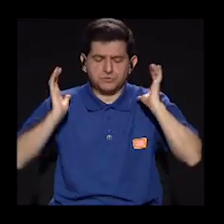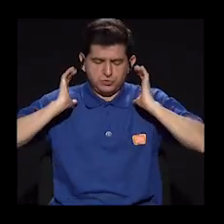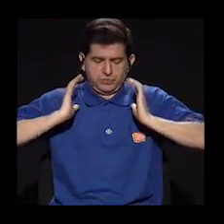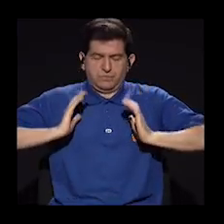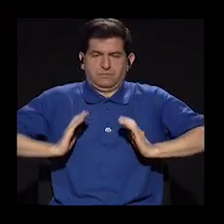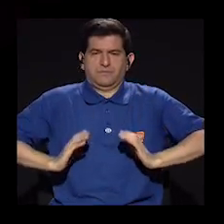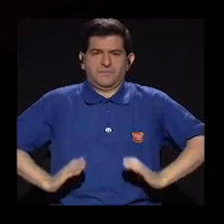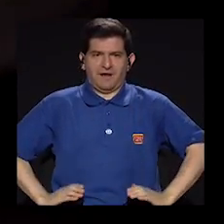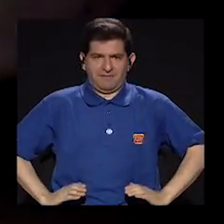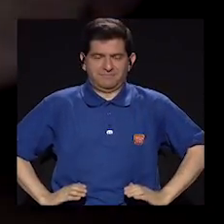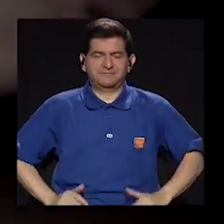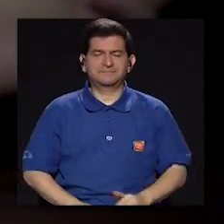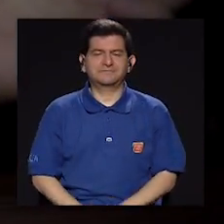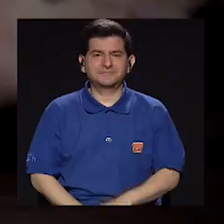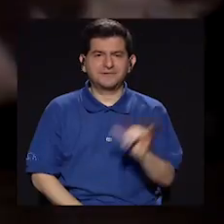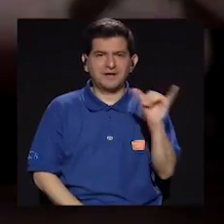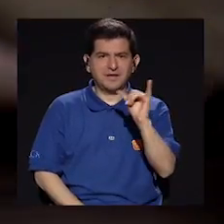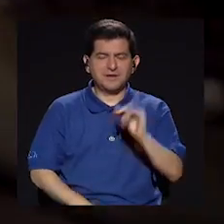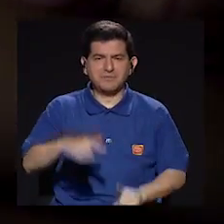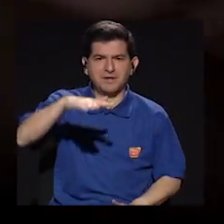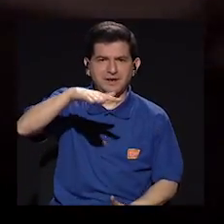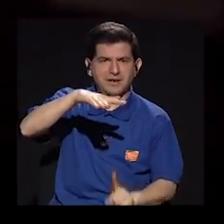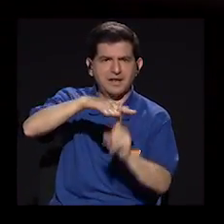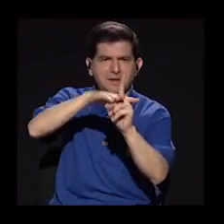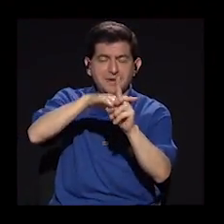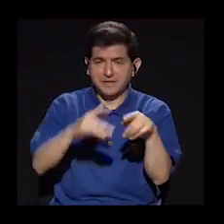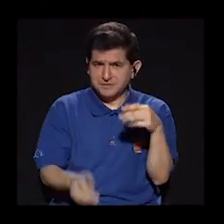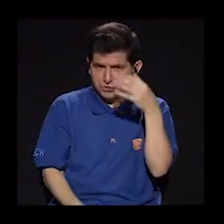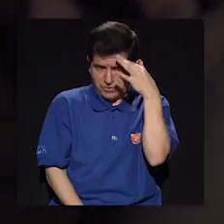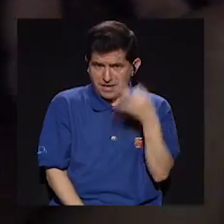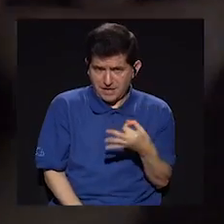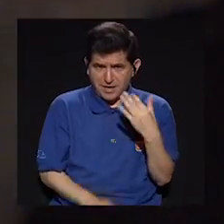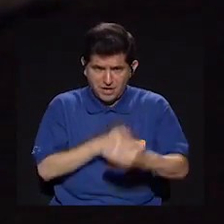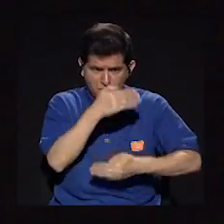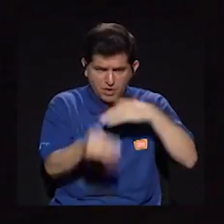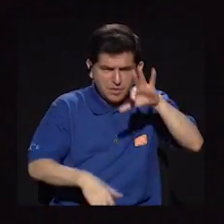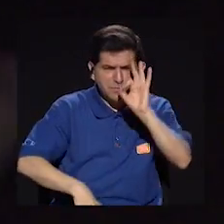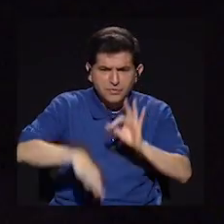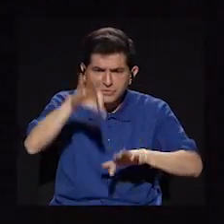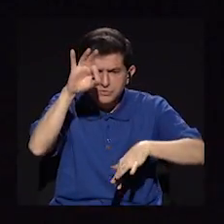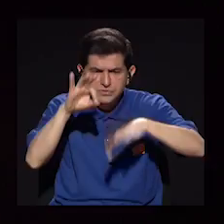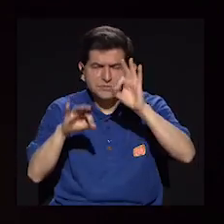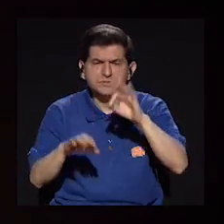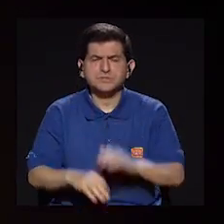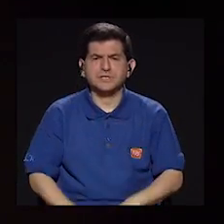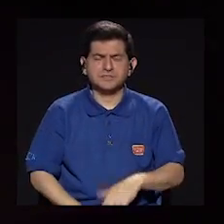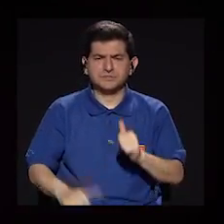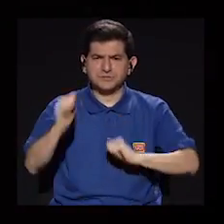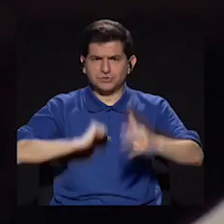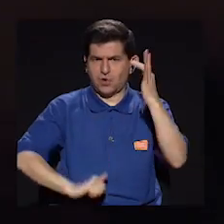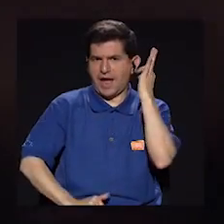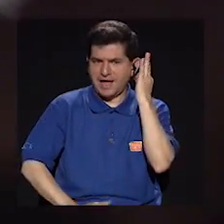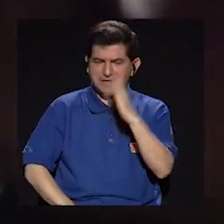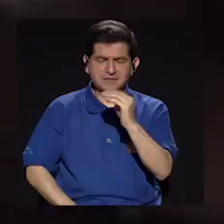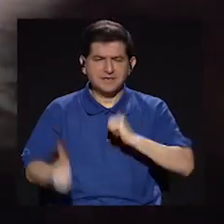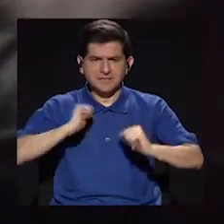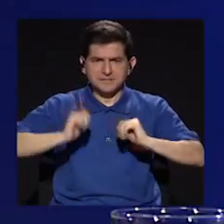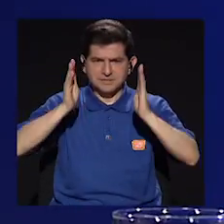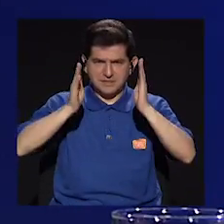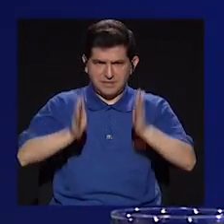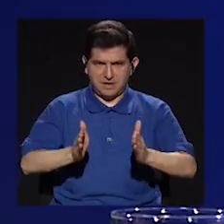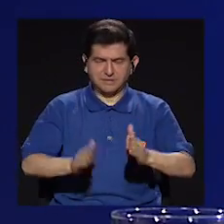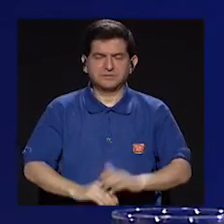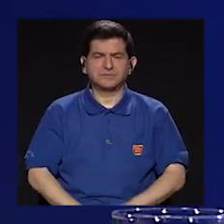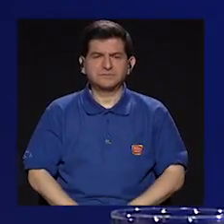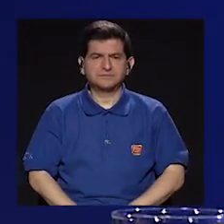corporal. Y de ahí también salió, entiendo que el proceso de selección de la actriz y de los